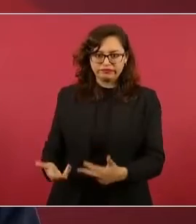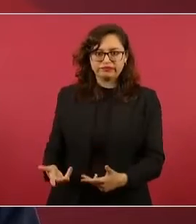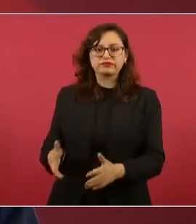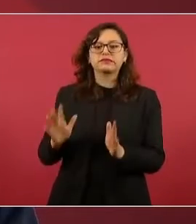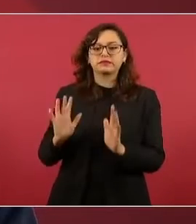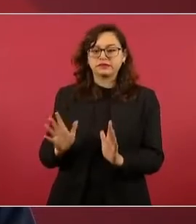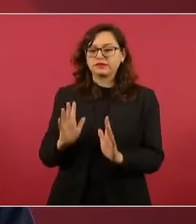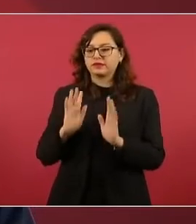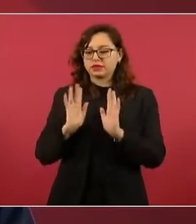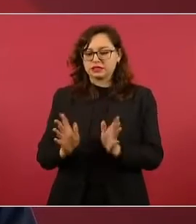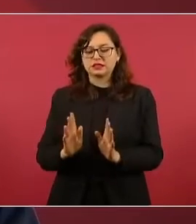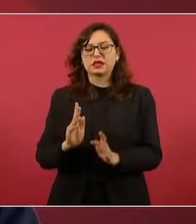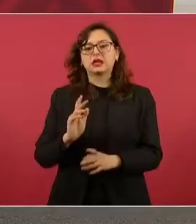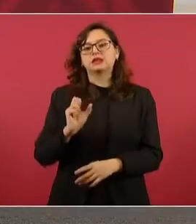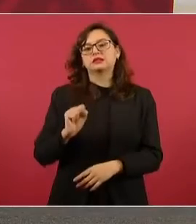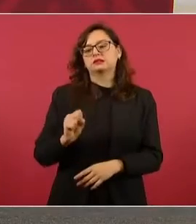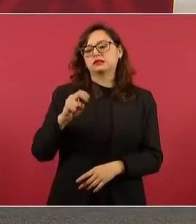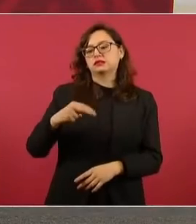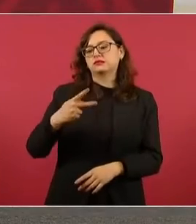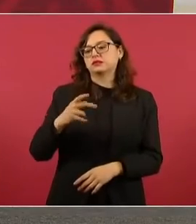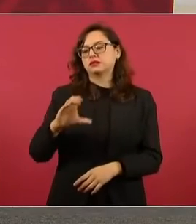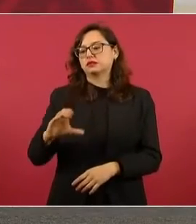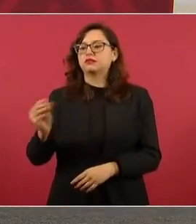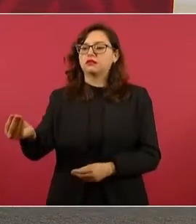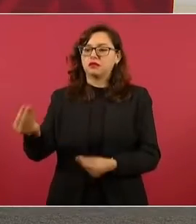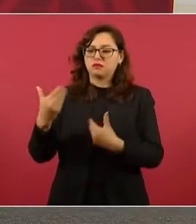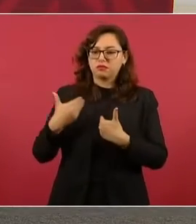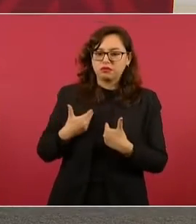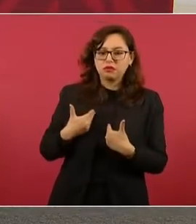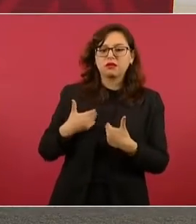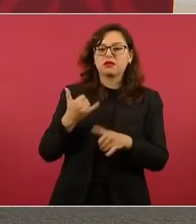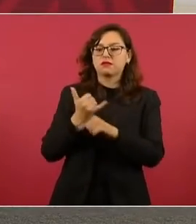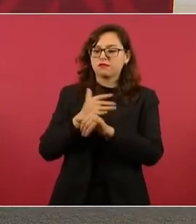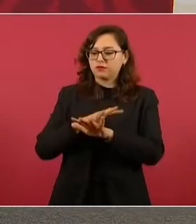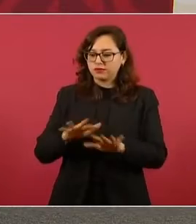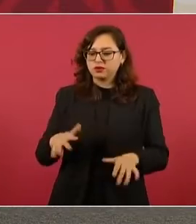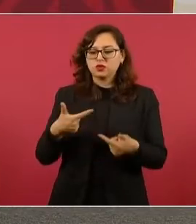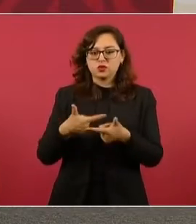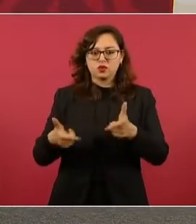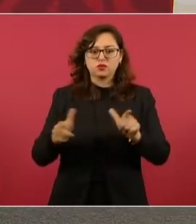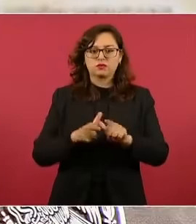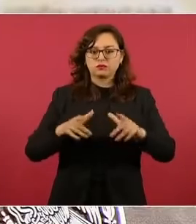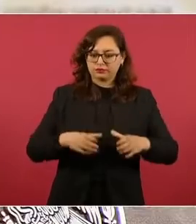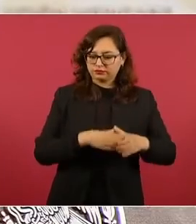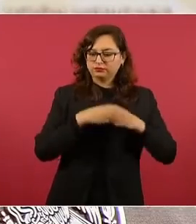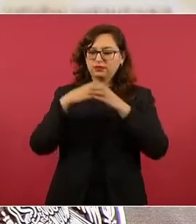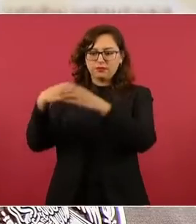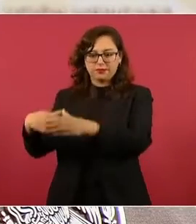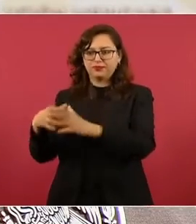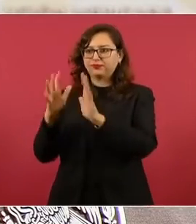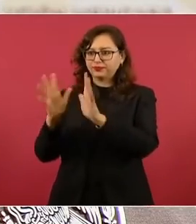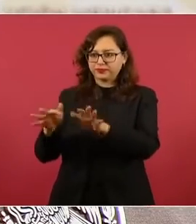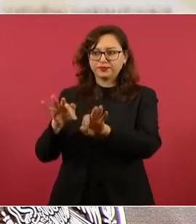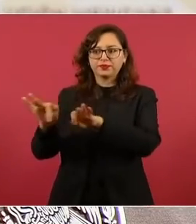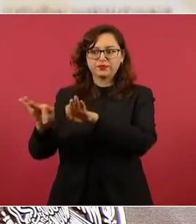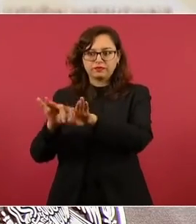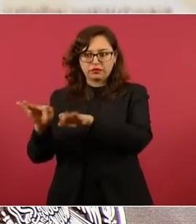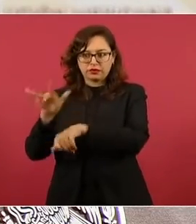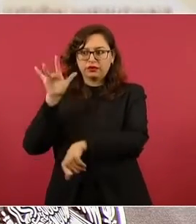reporte de Protección Civil, se envió un grupo allá. Tengo también el